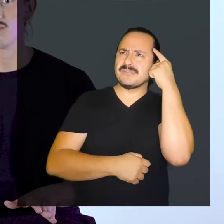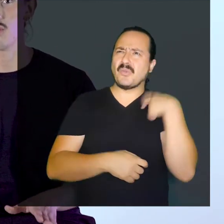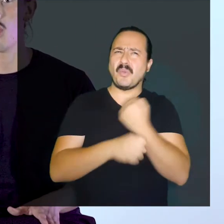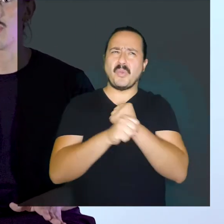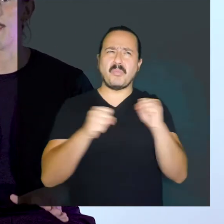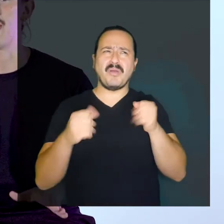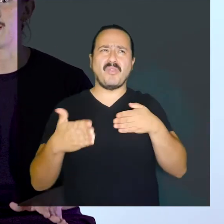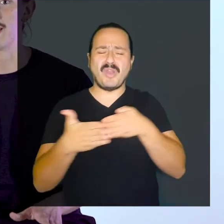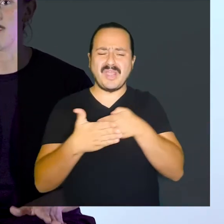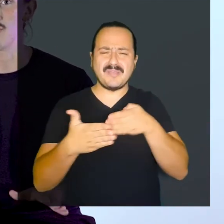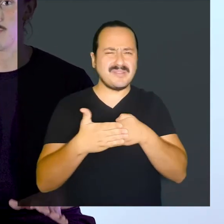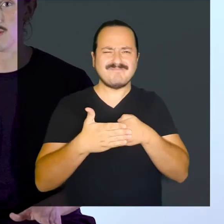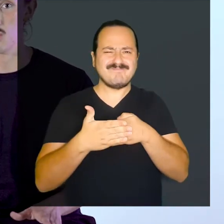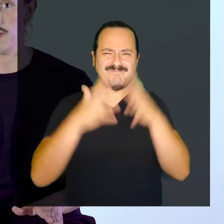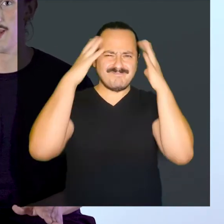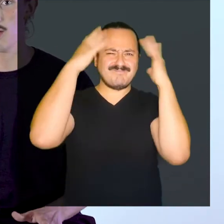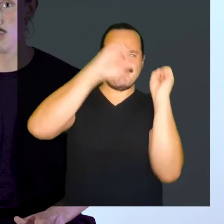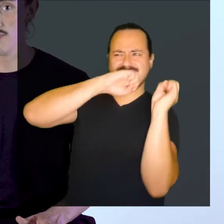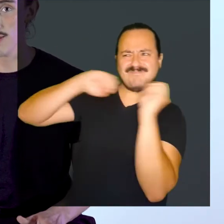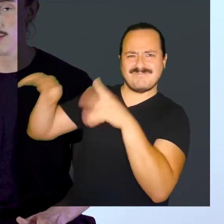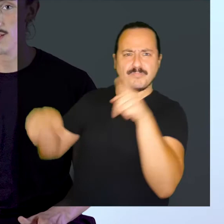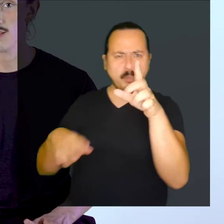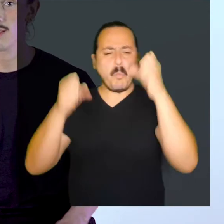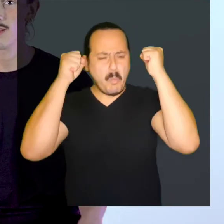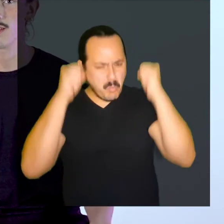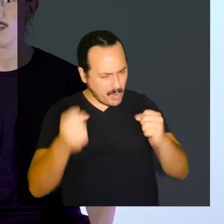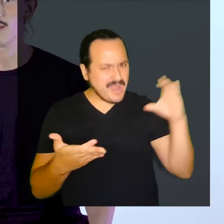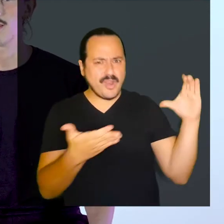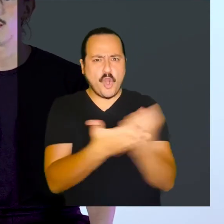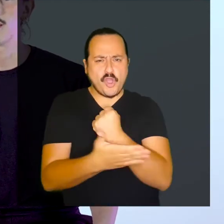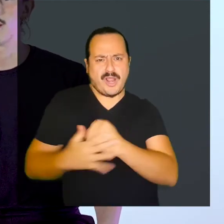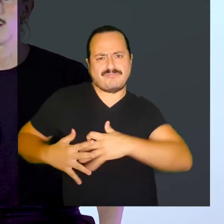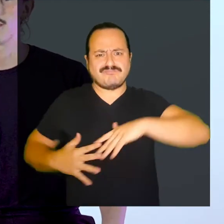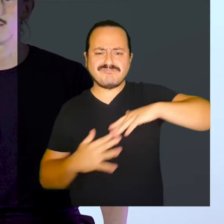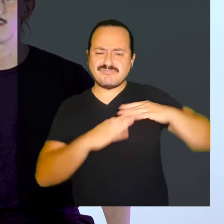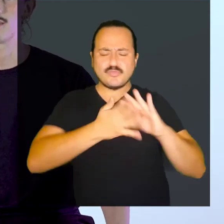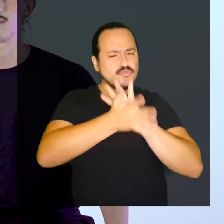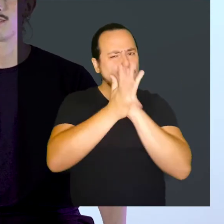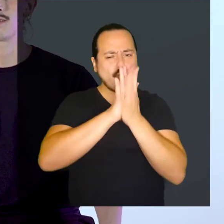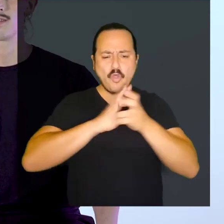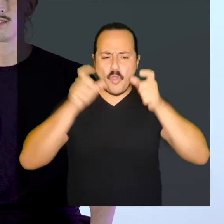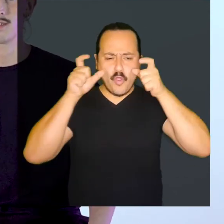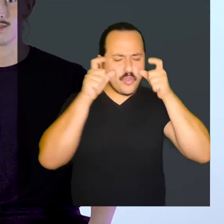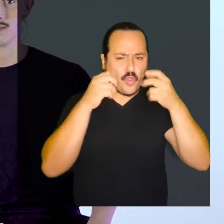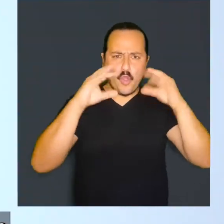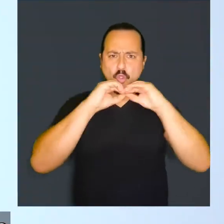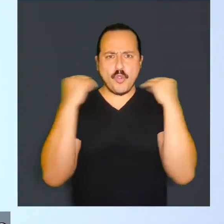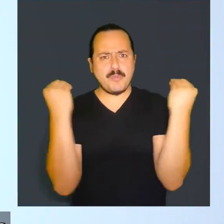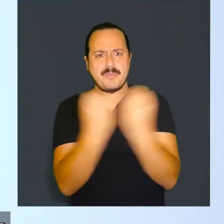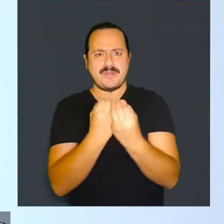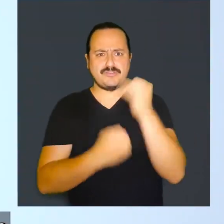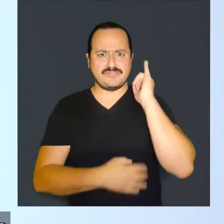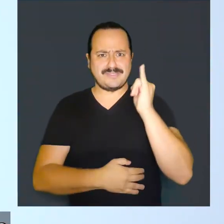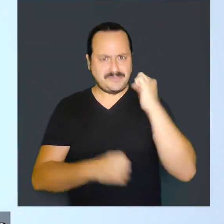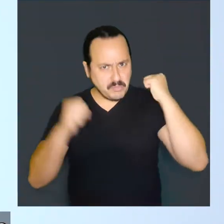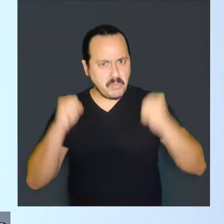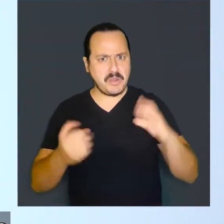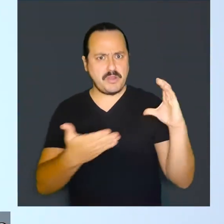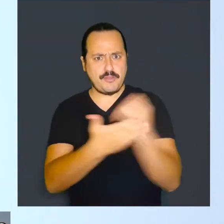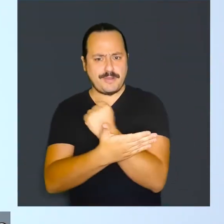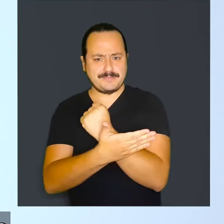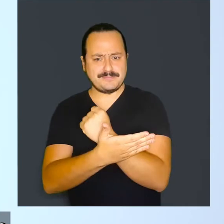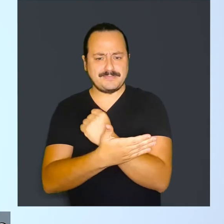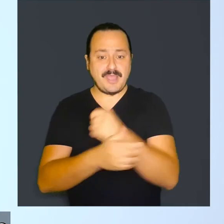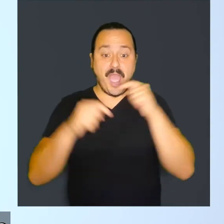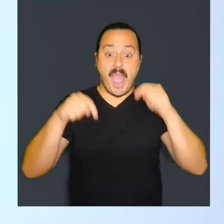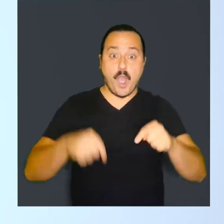en el espacio o una planta de movimiento para la obra Tendremos un sinfín de opciones para nuestra creación Dejando de lado cuestionamientos